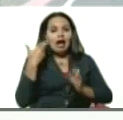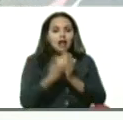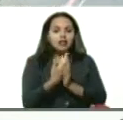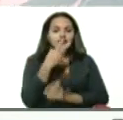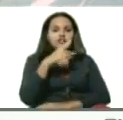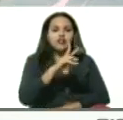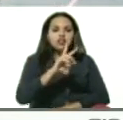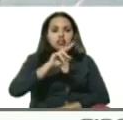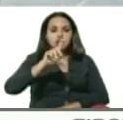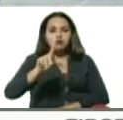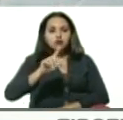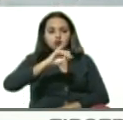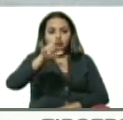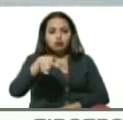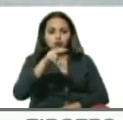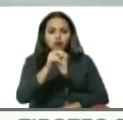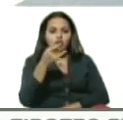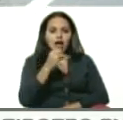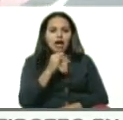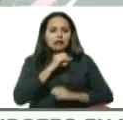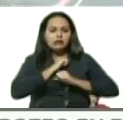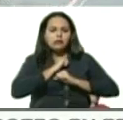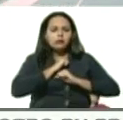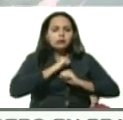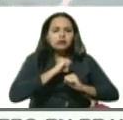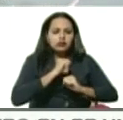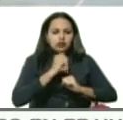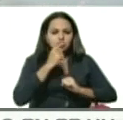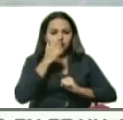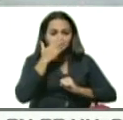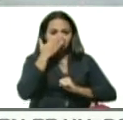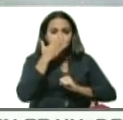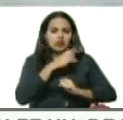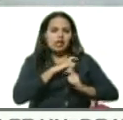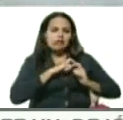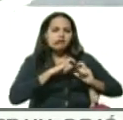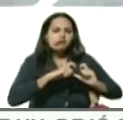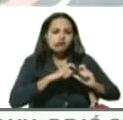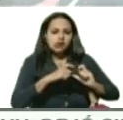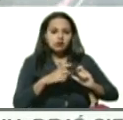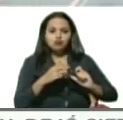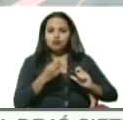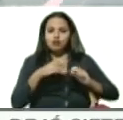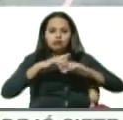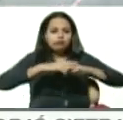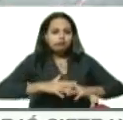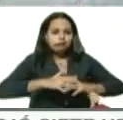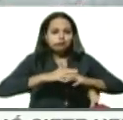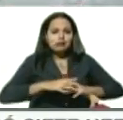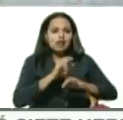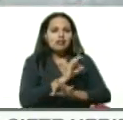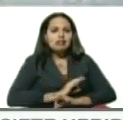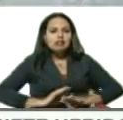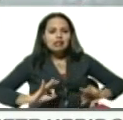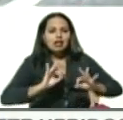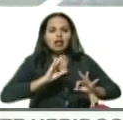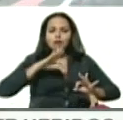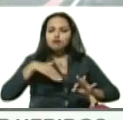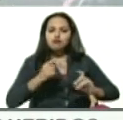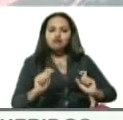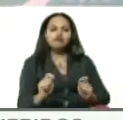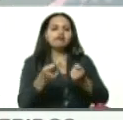junio presentó paro respiratorio, que no respondió a las maniobras de